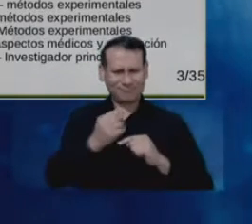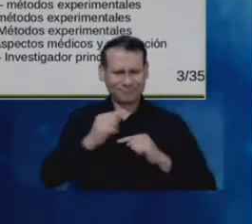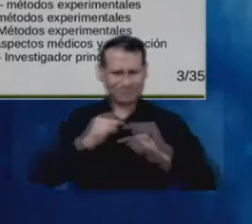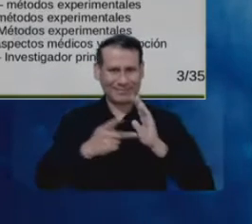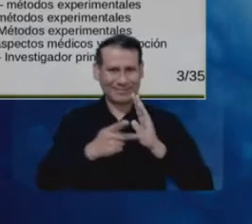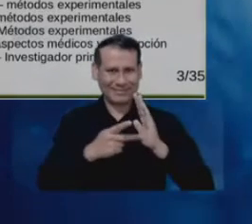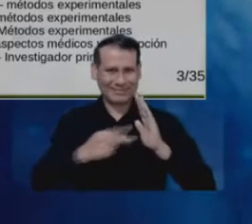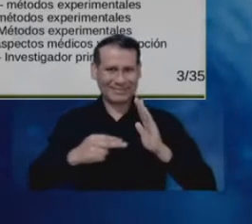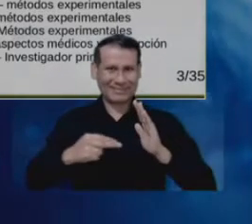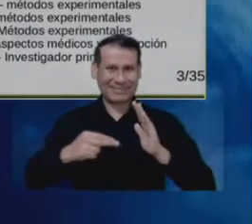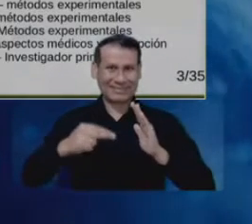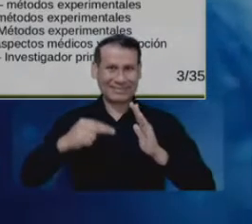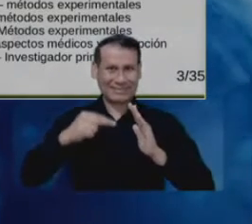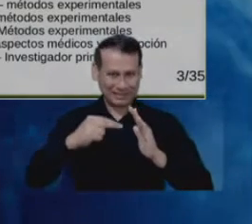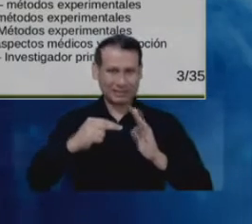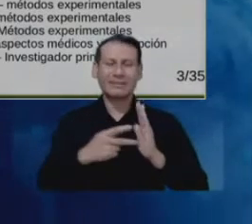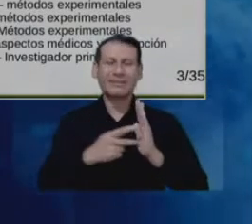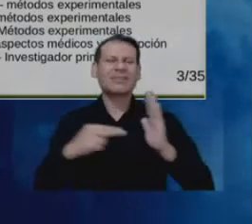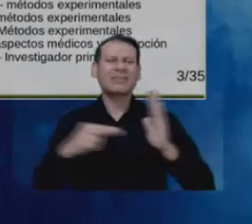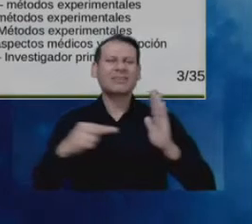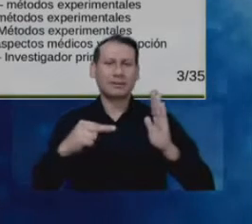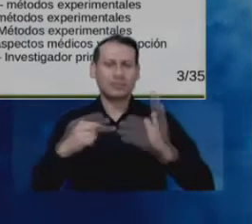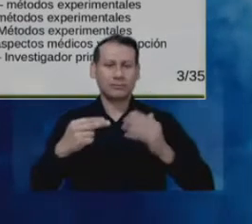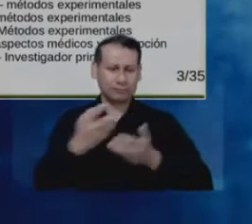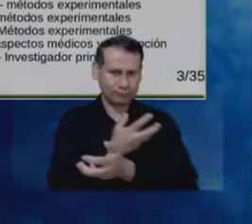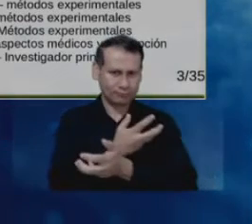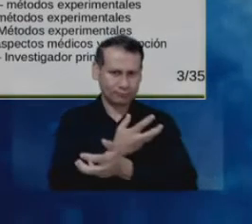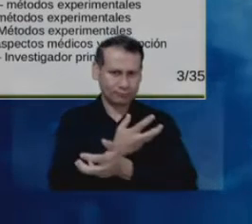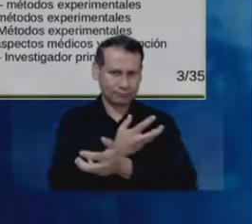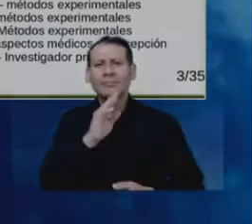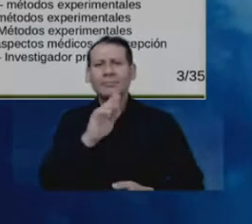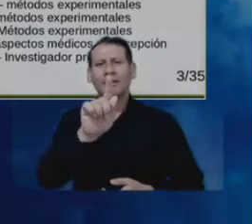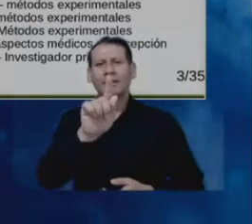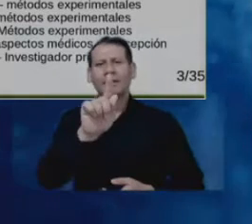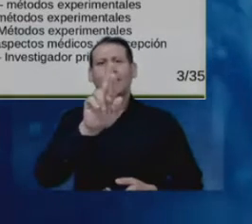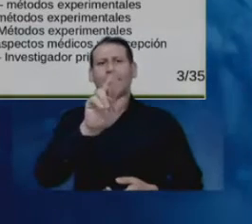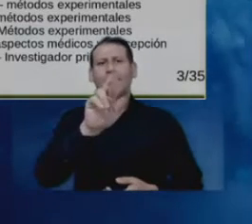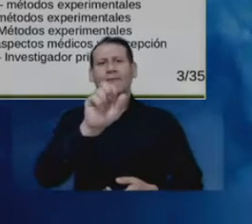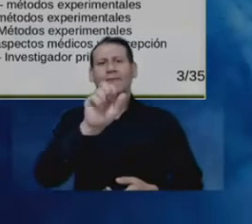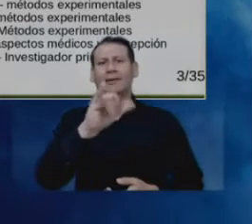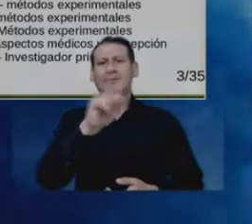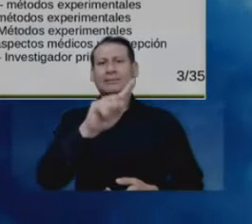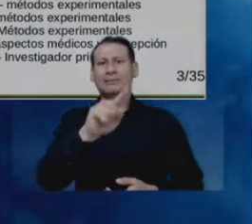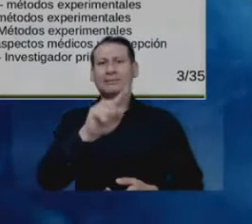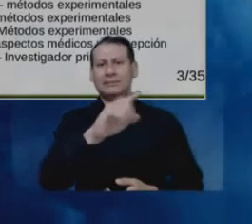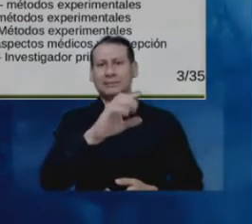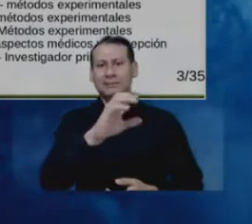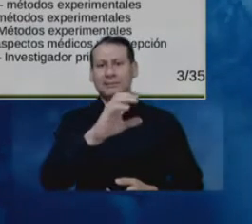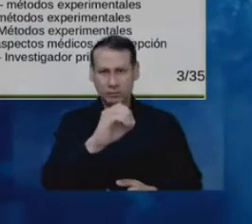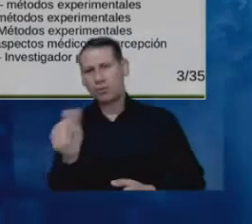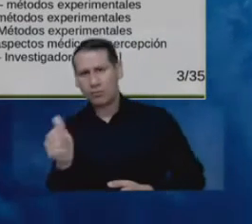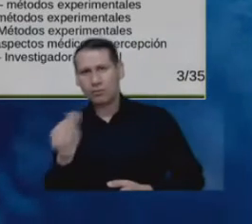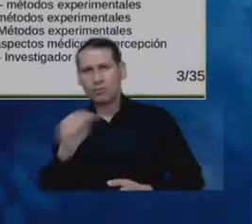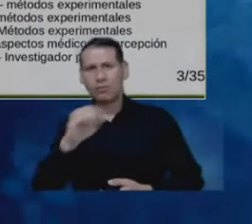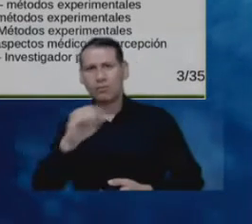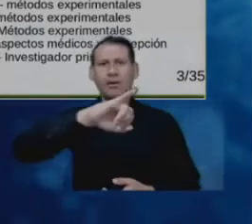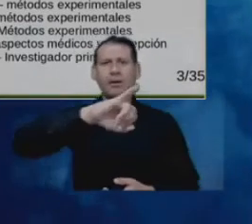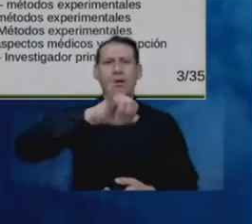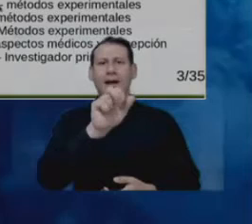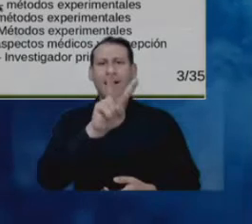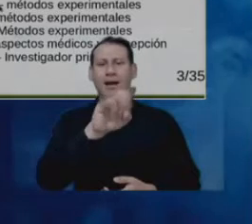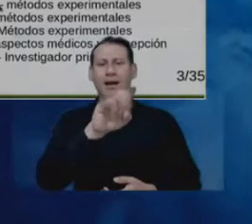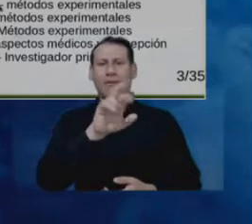profesor Francisco Román, los profesores Manuel Pérez y Arturo Fajardo de la Javeriana. El profesor Francisco Román es de la Universidad Nacional,